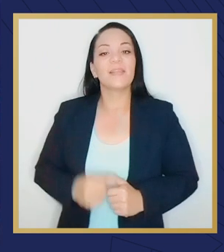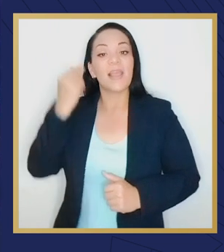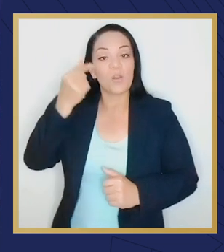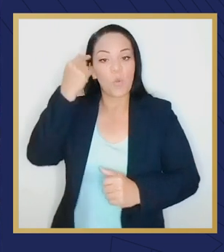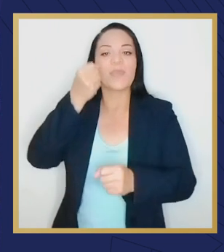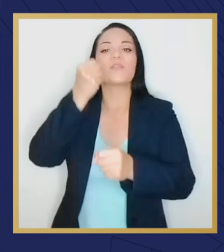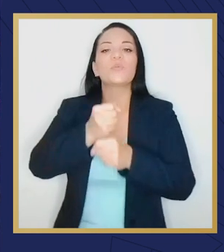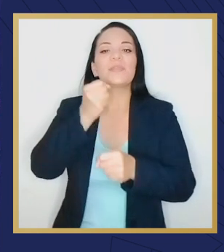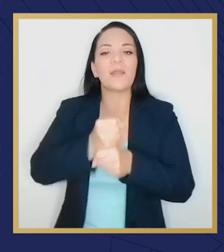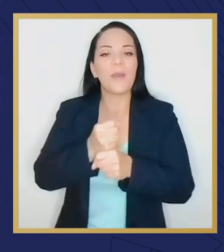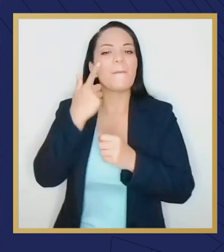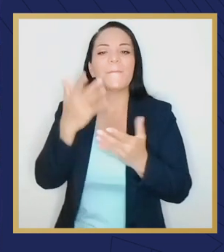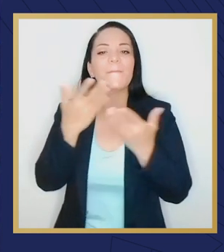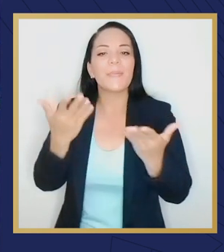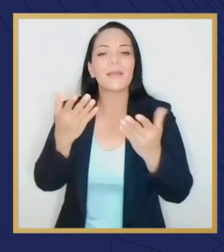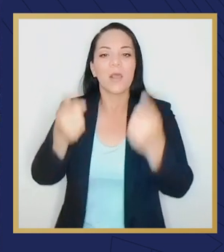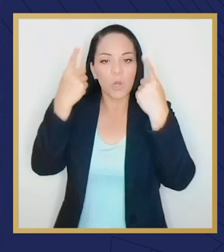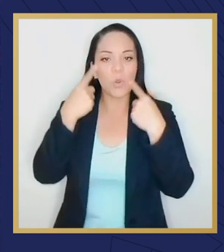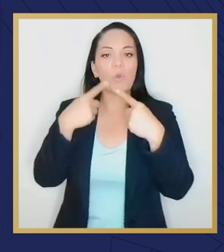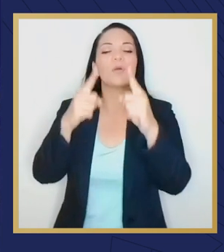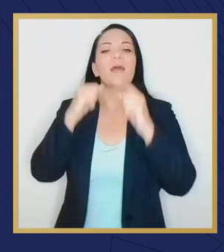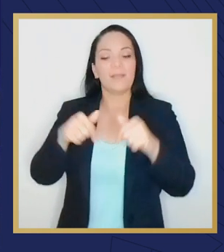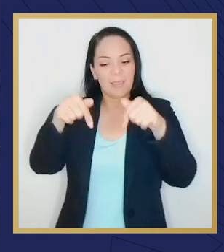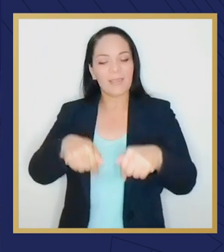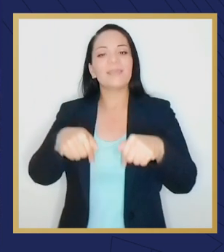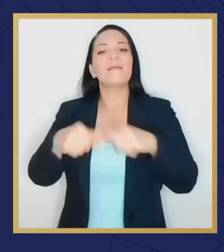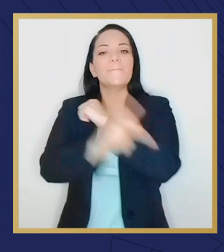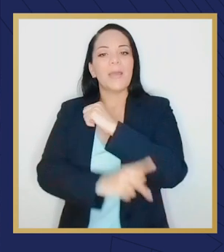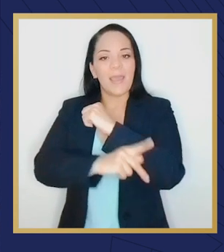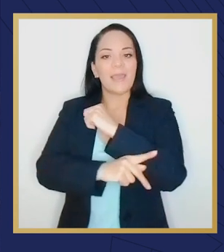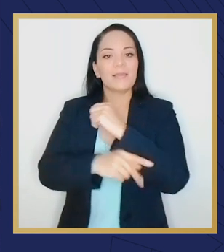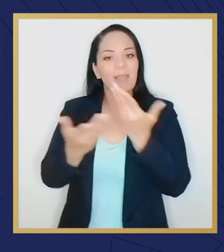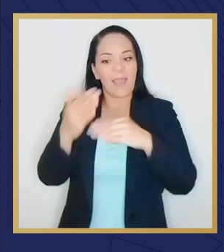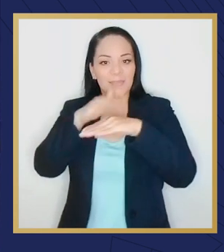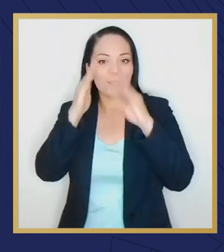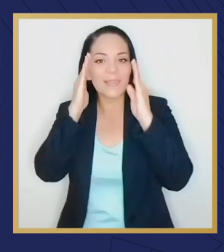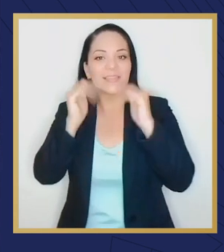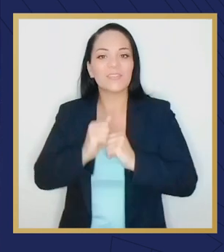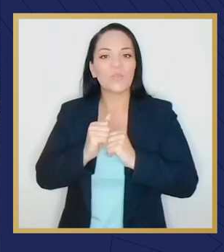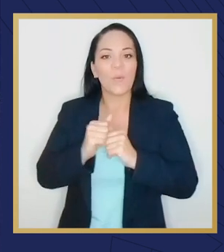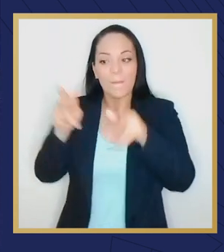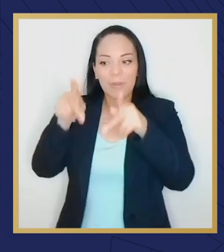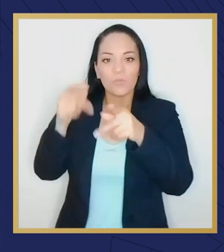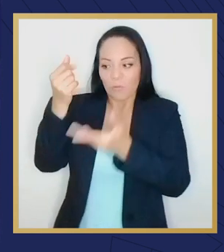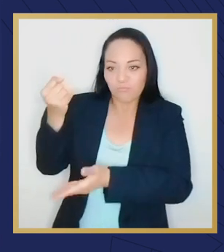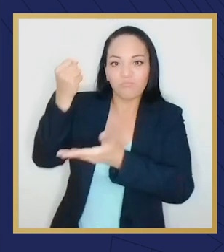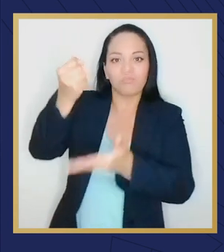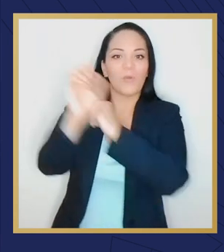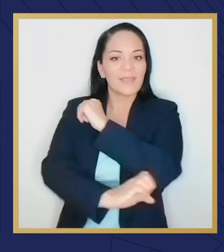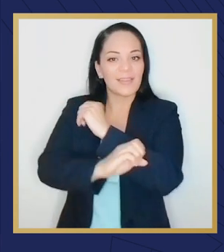trabaja para que sea lo suficientemente atractivo para que hagan inversiones millonarias